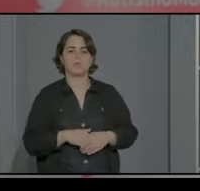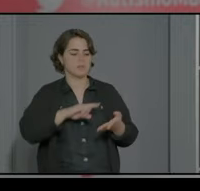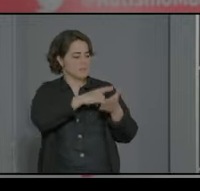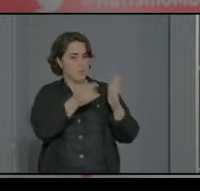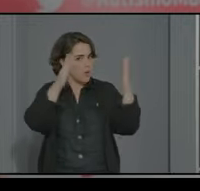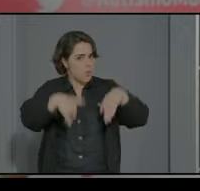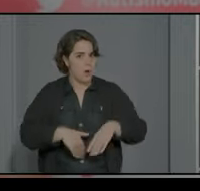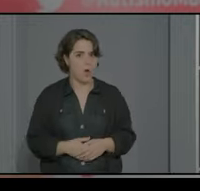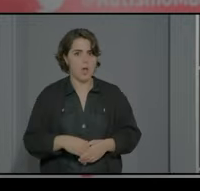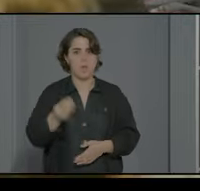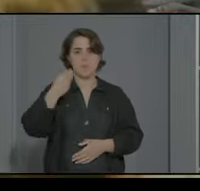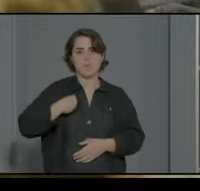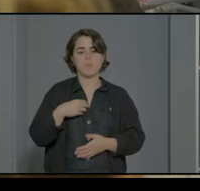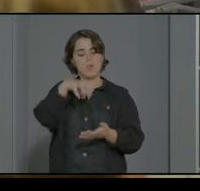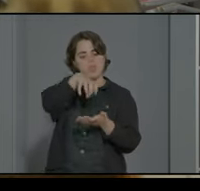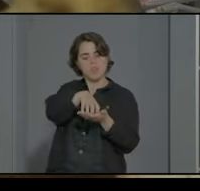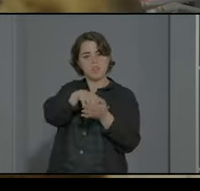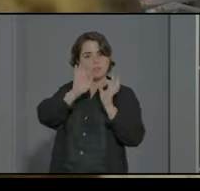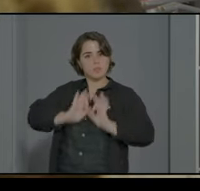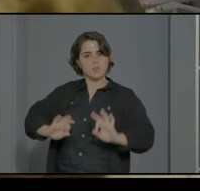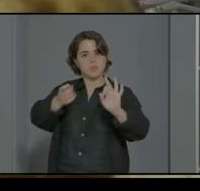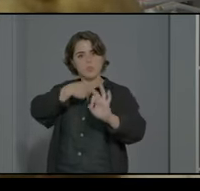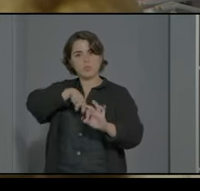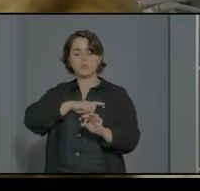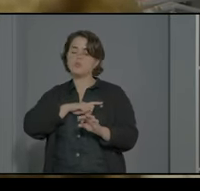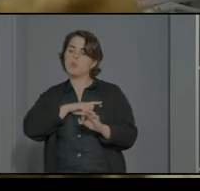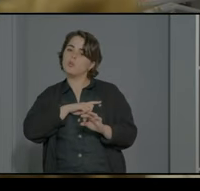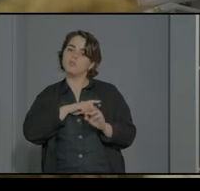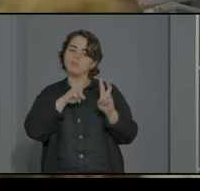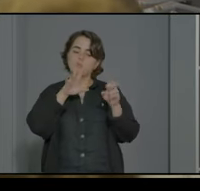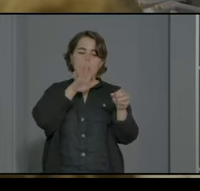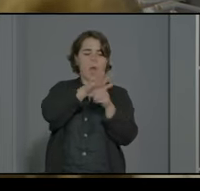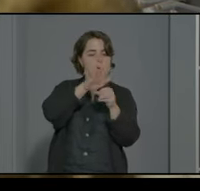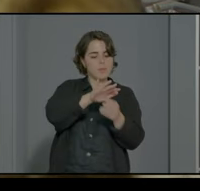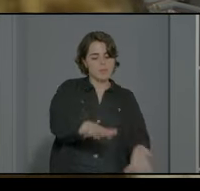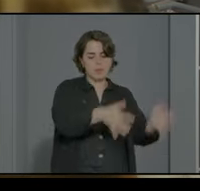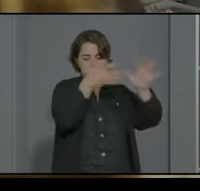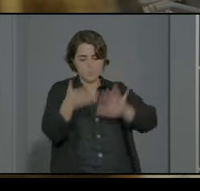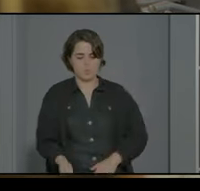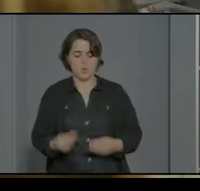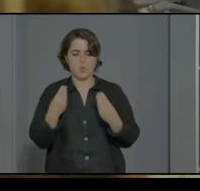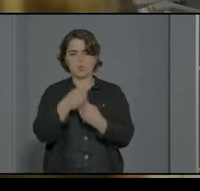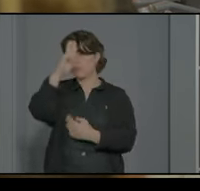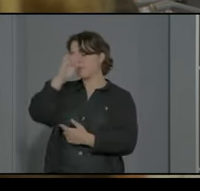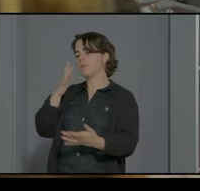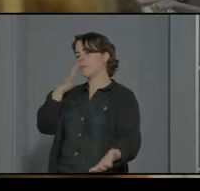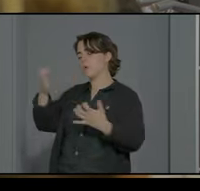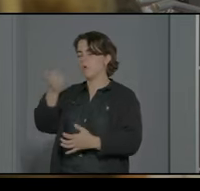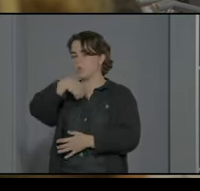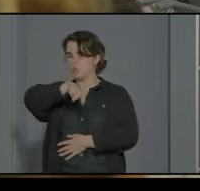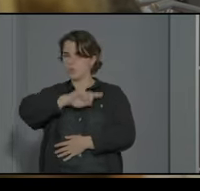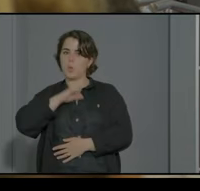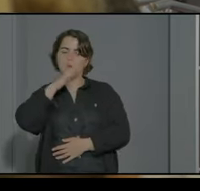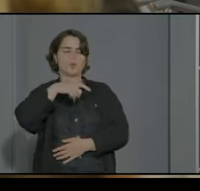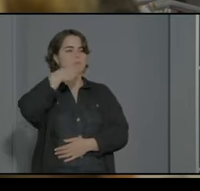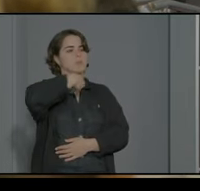y cuando los centros específicos intentamos abordar ese ámbito con perfiles muy llamativos para nosotros porque estamos hablando